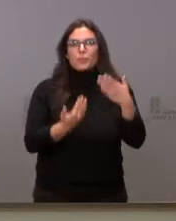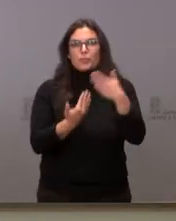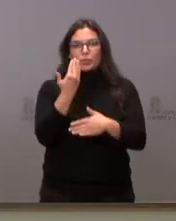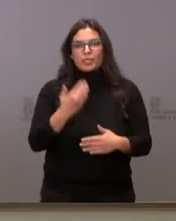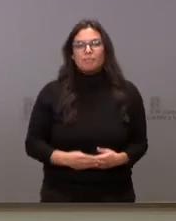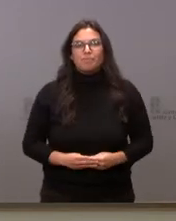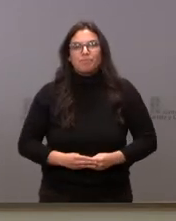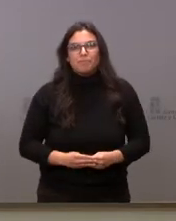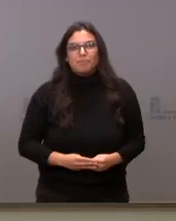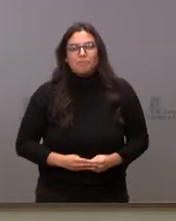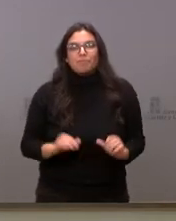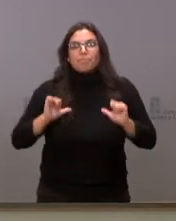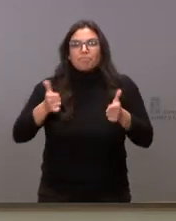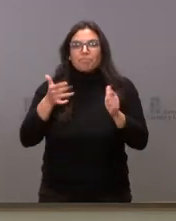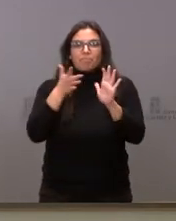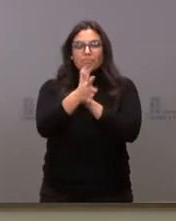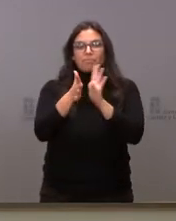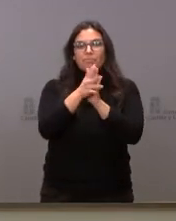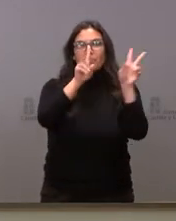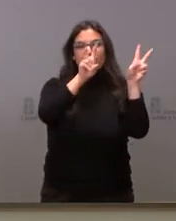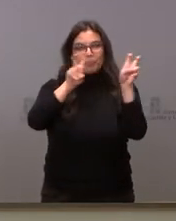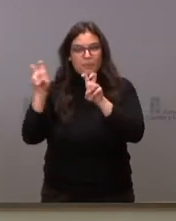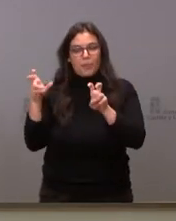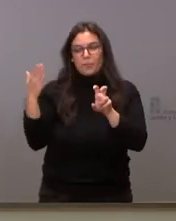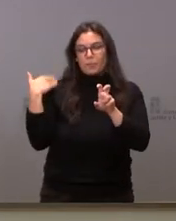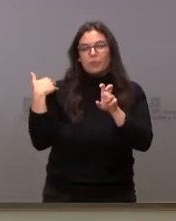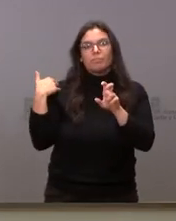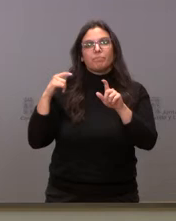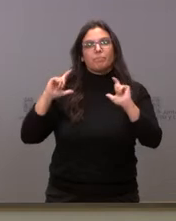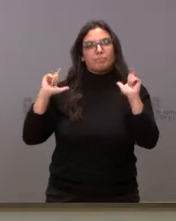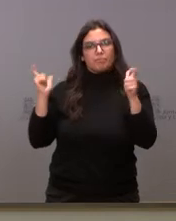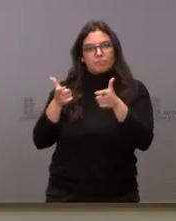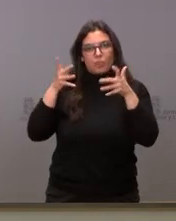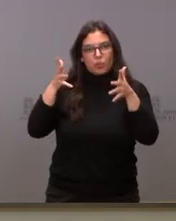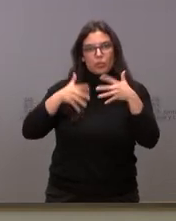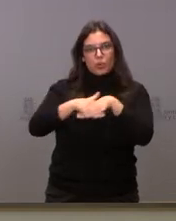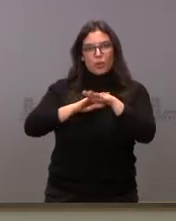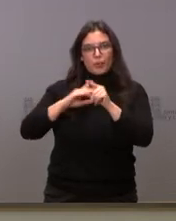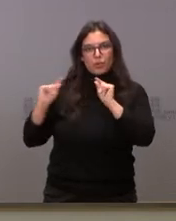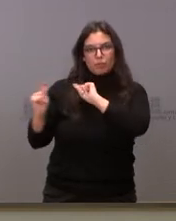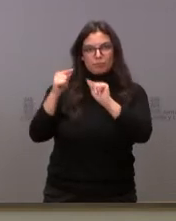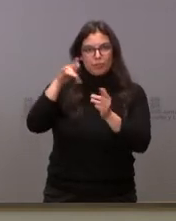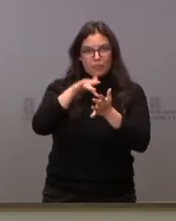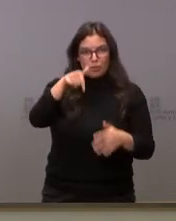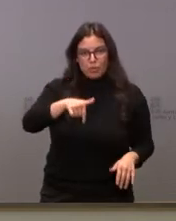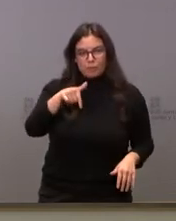Bueno, pasamos a dar cuenta de los asuntos tratados en el Consejo de Gobierno el día de hoy,